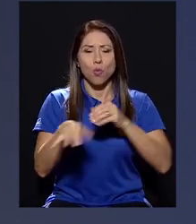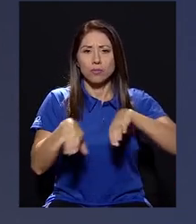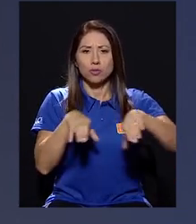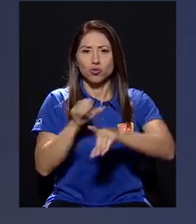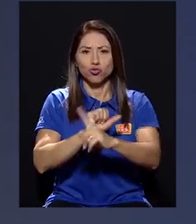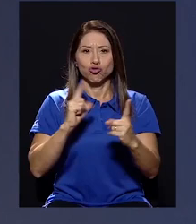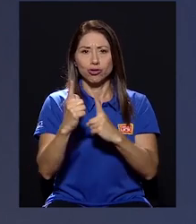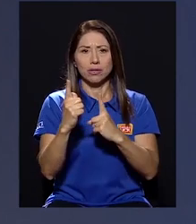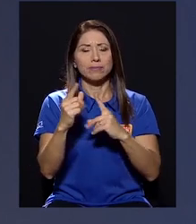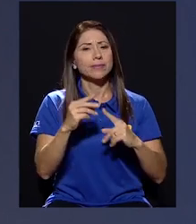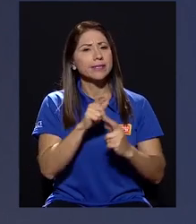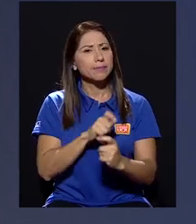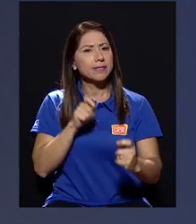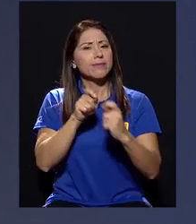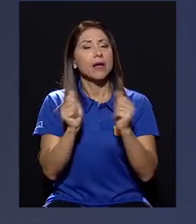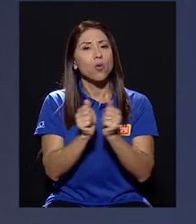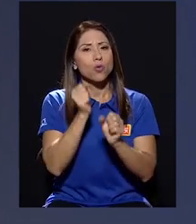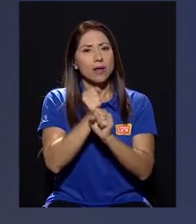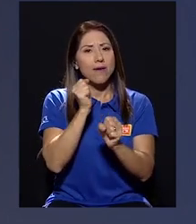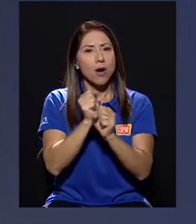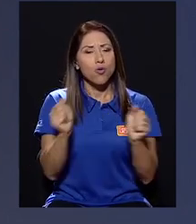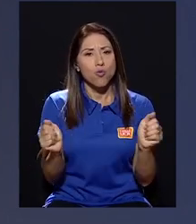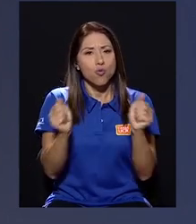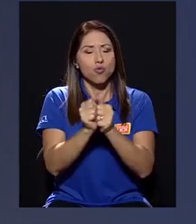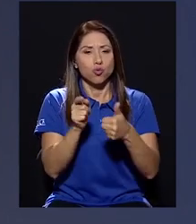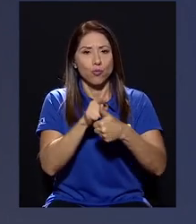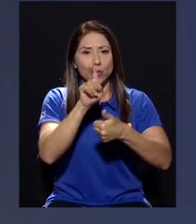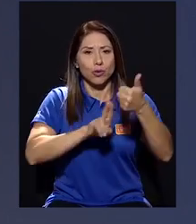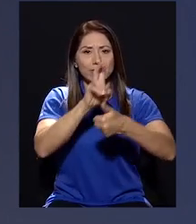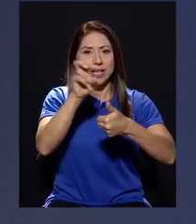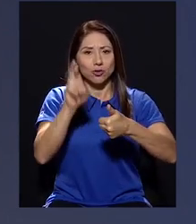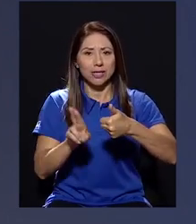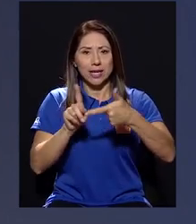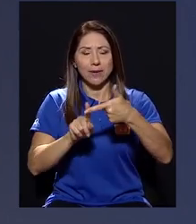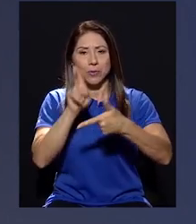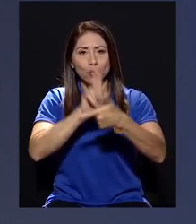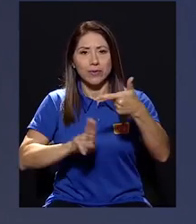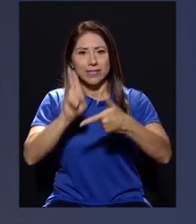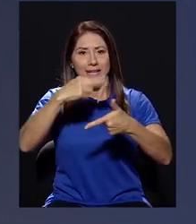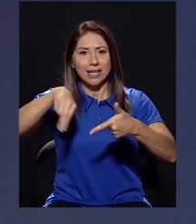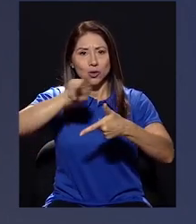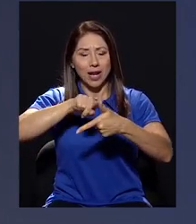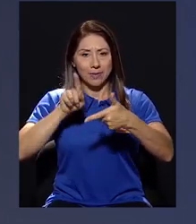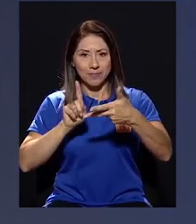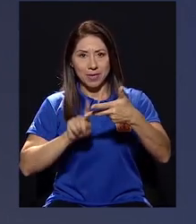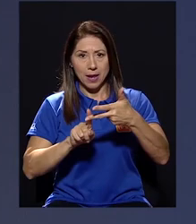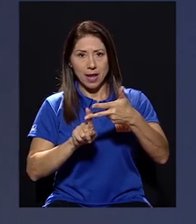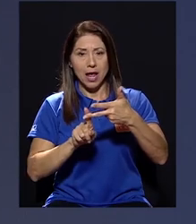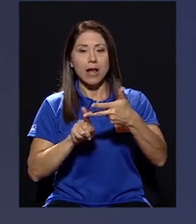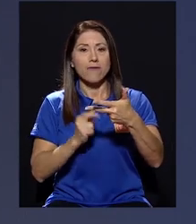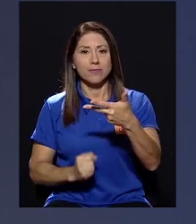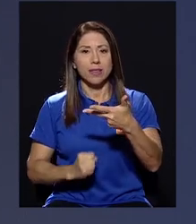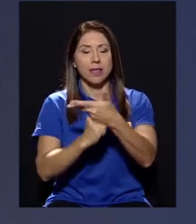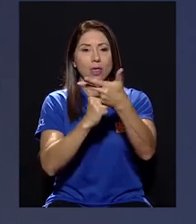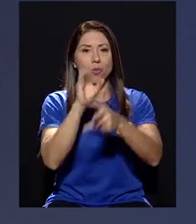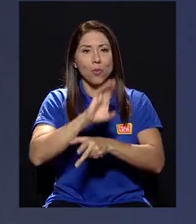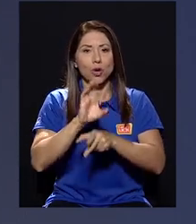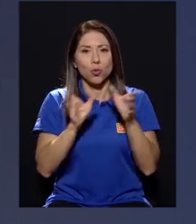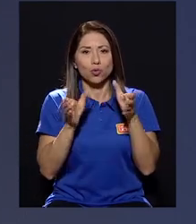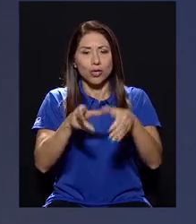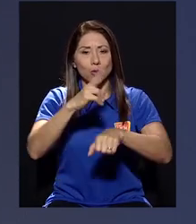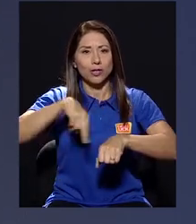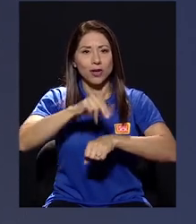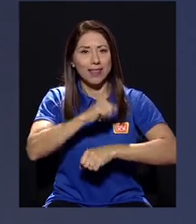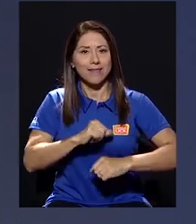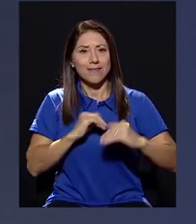y específicamente con un trabajo conjunto, Universidad de Costa Rica, Universidad Nacional, en un proyecto respaldado por el Consejo Nacional de Rectores.